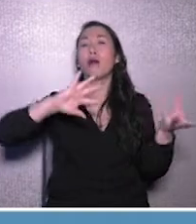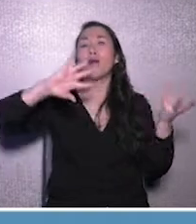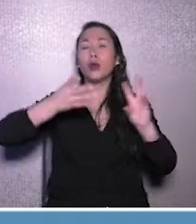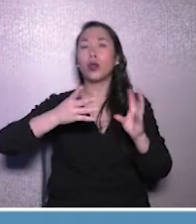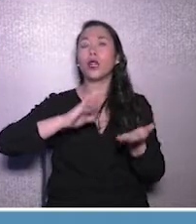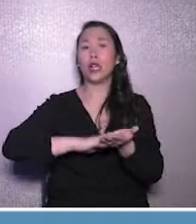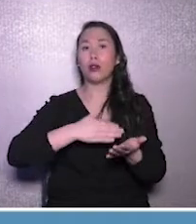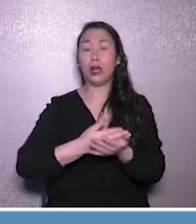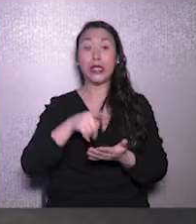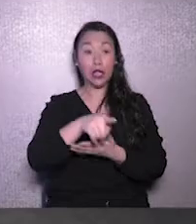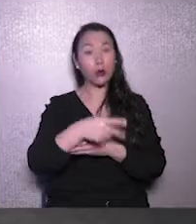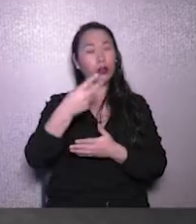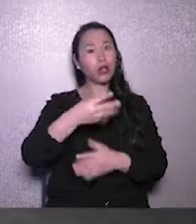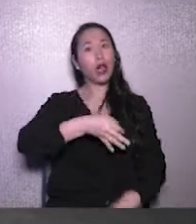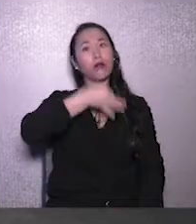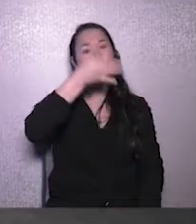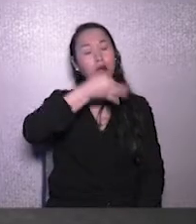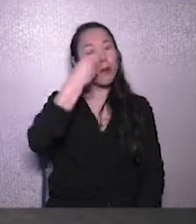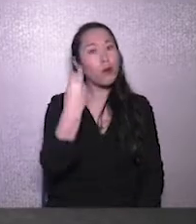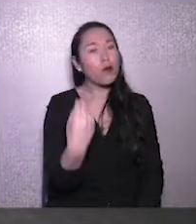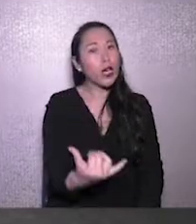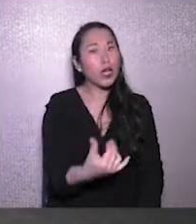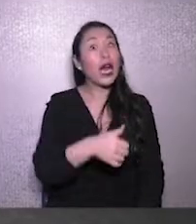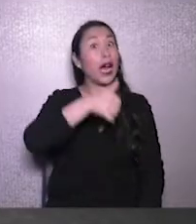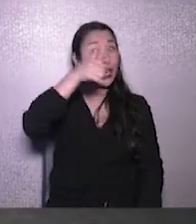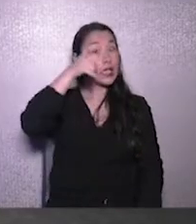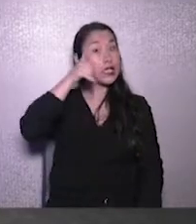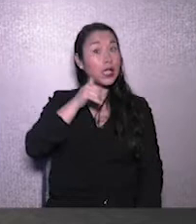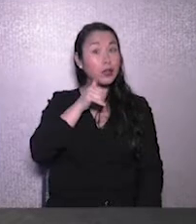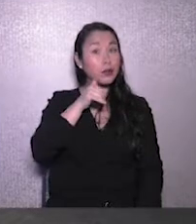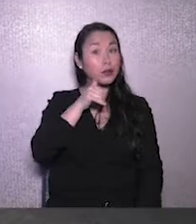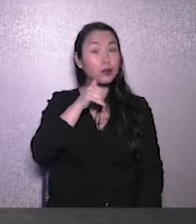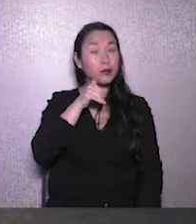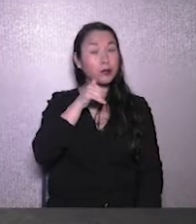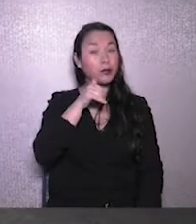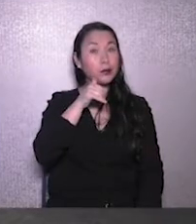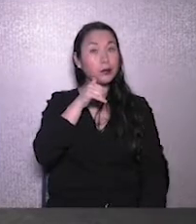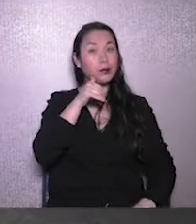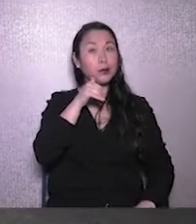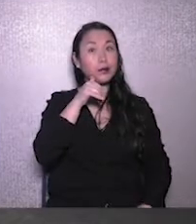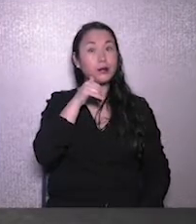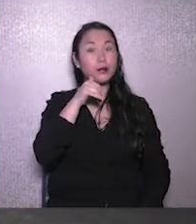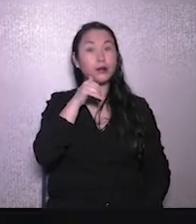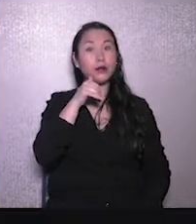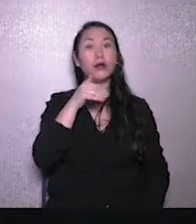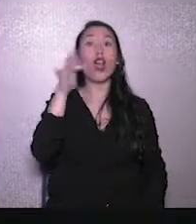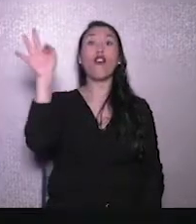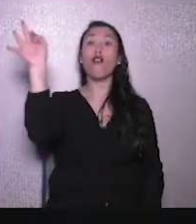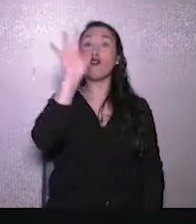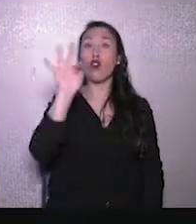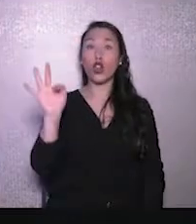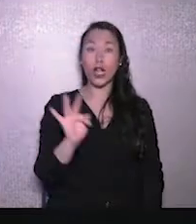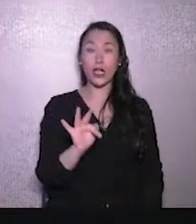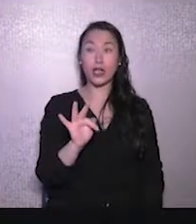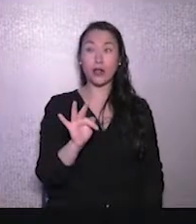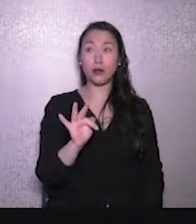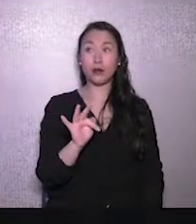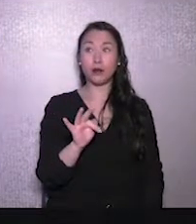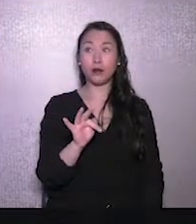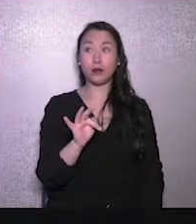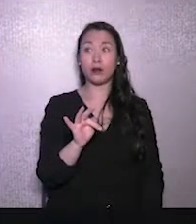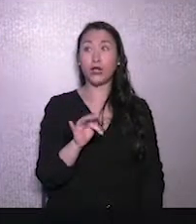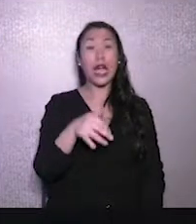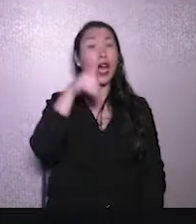Y aquí les quiero dar una buena noticia. Noticia que pasó ayer. Nos ha llegado de FONASA, no lo alcanzamos a ver